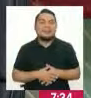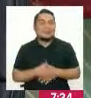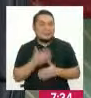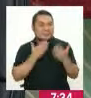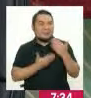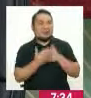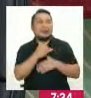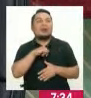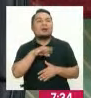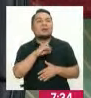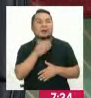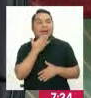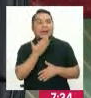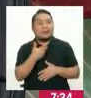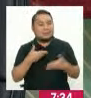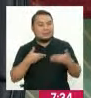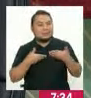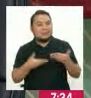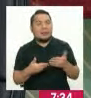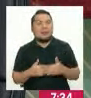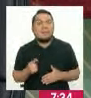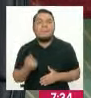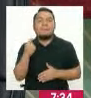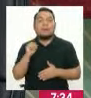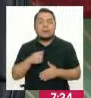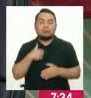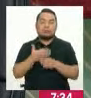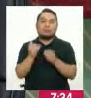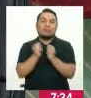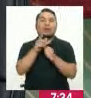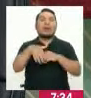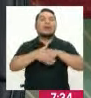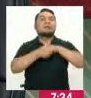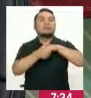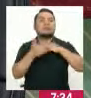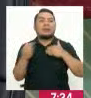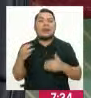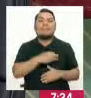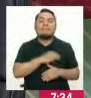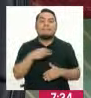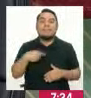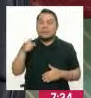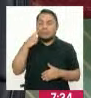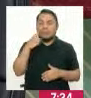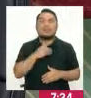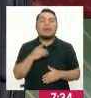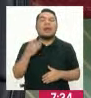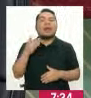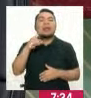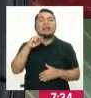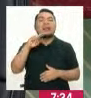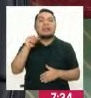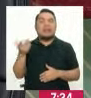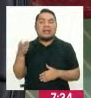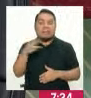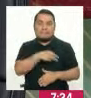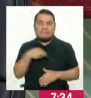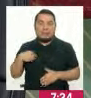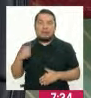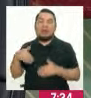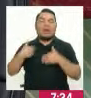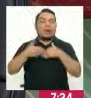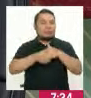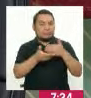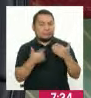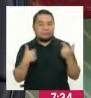días, Julio. Muchas gracias por la invitación. En primer lugar, comparto el saludo de nuestra ministra, la doctora Dina Boluarte Segarra, y estoy acá a